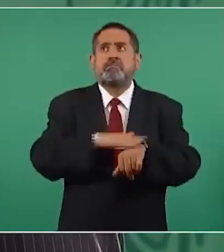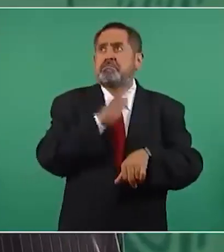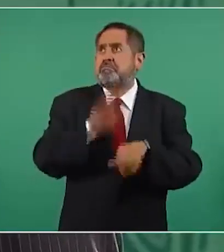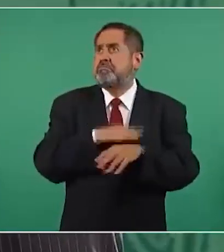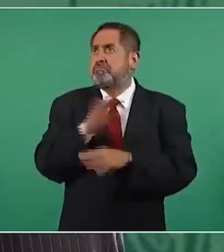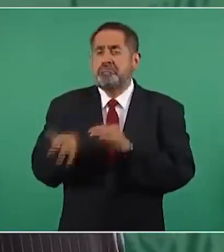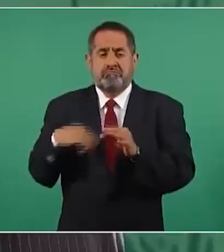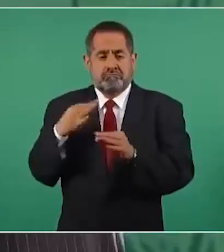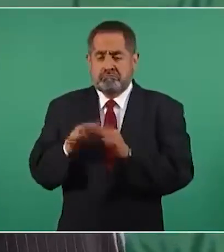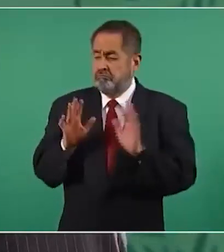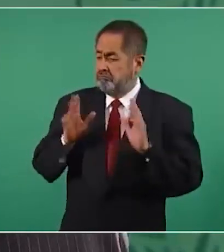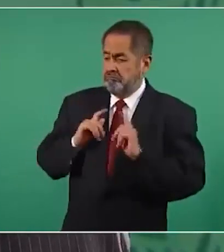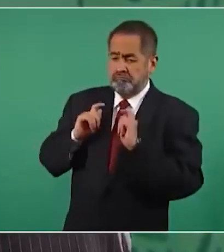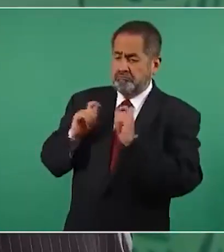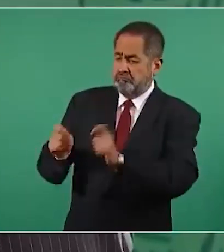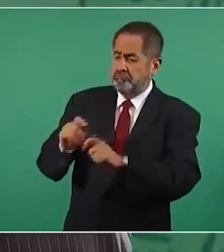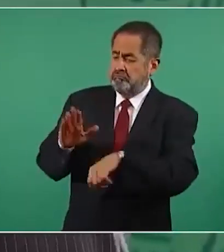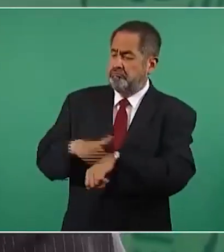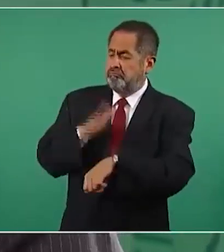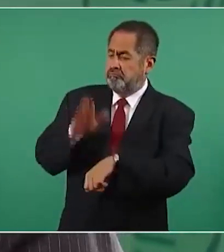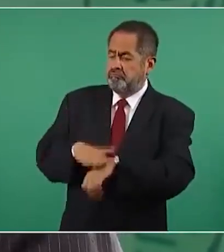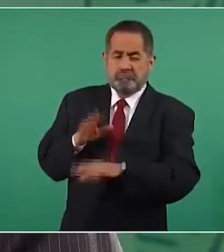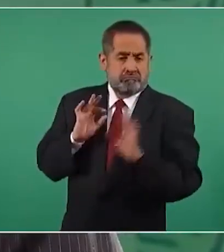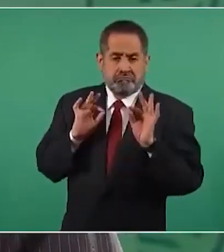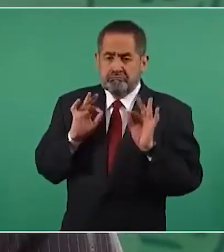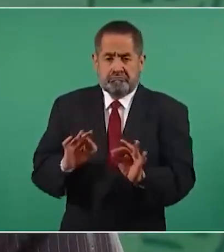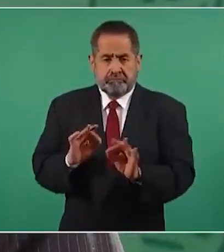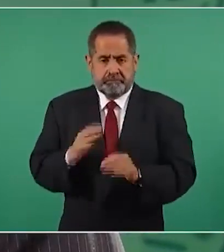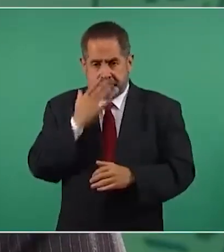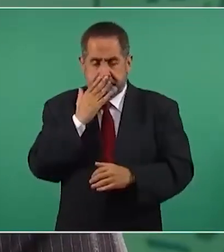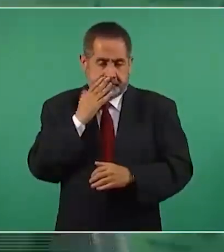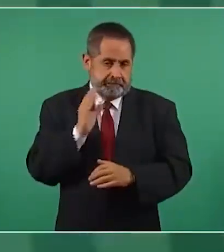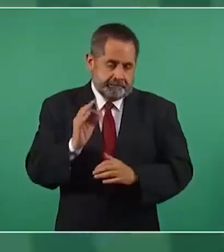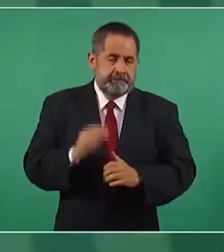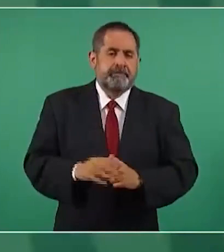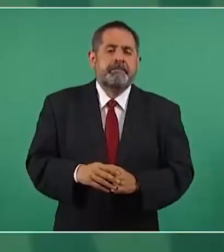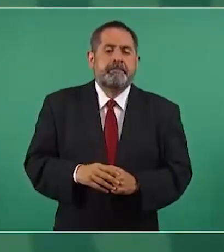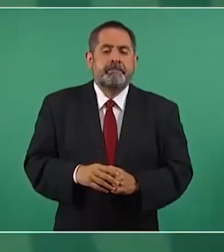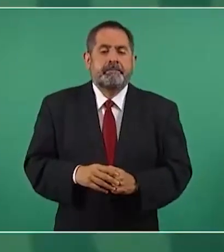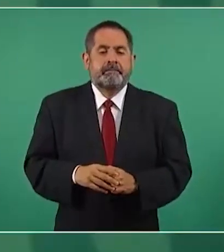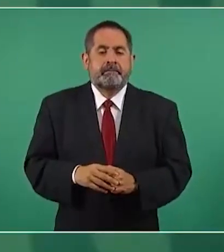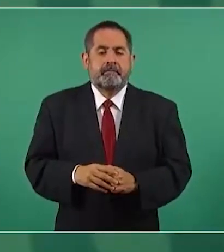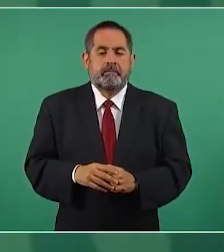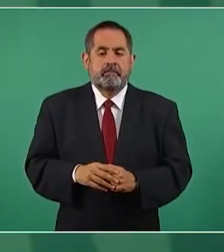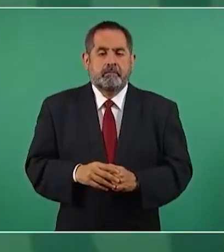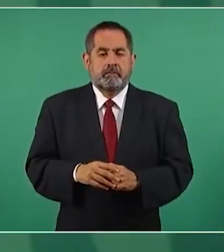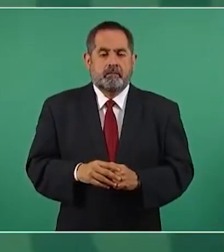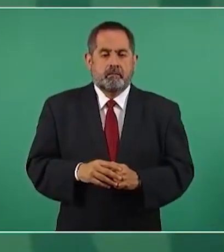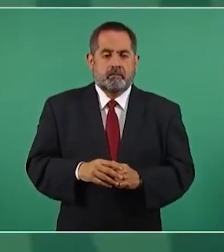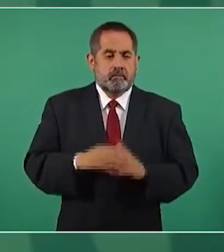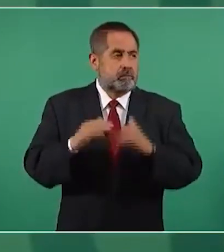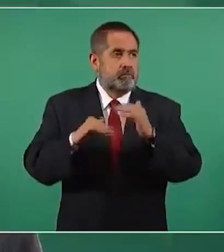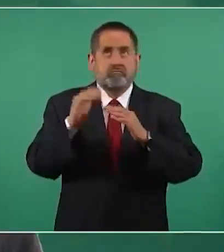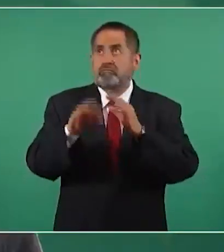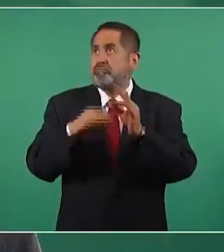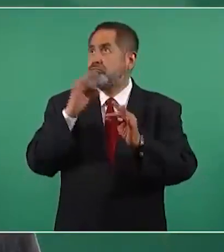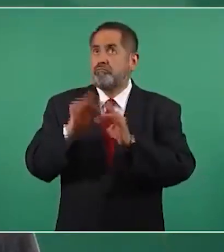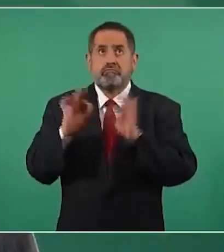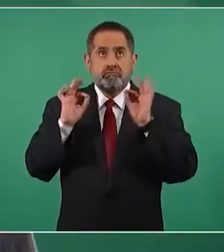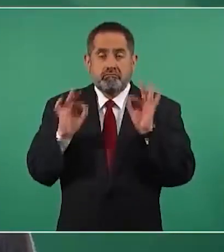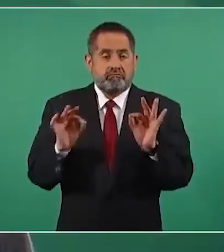fue una obra concluida. ahora,